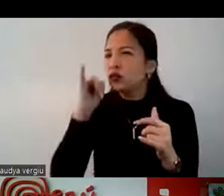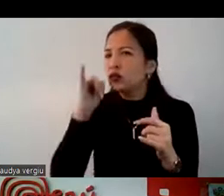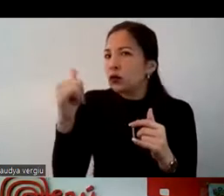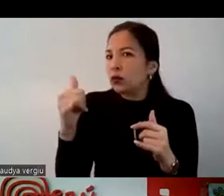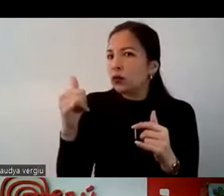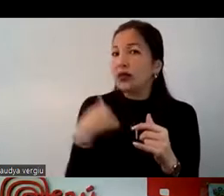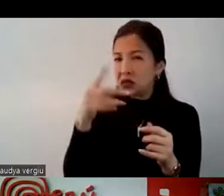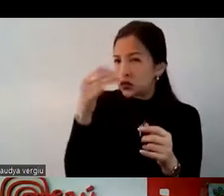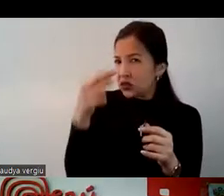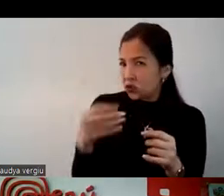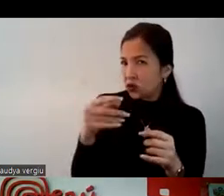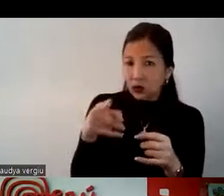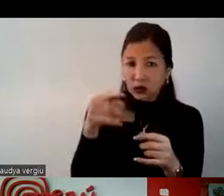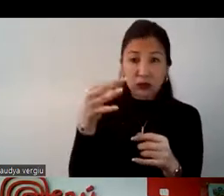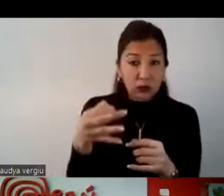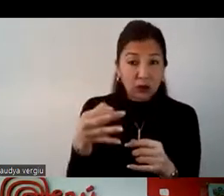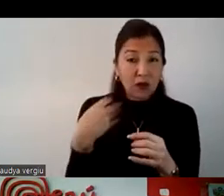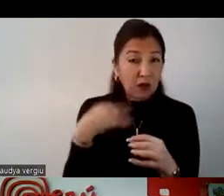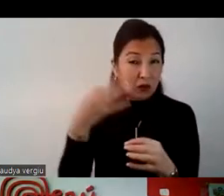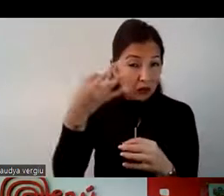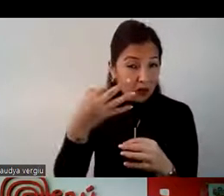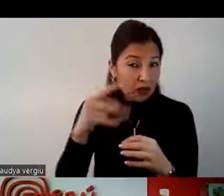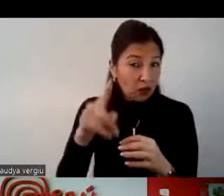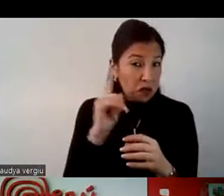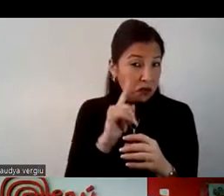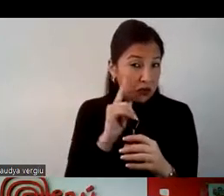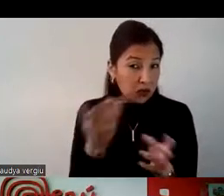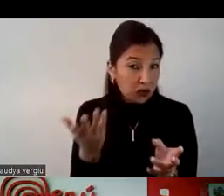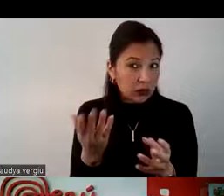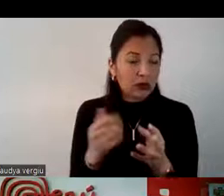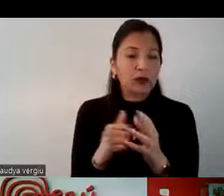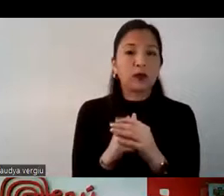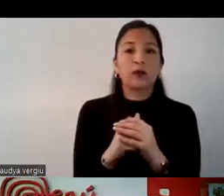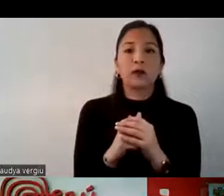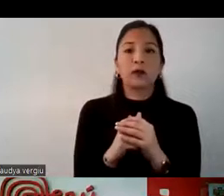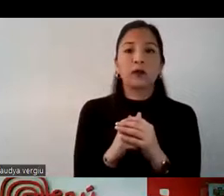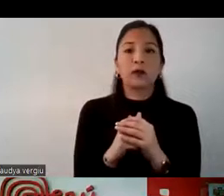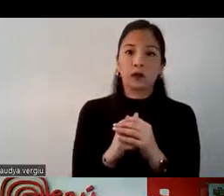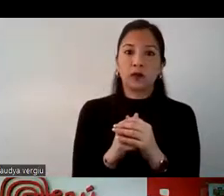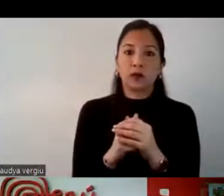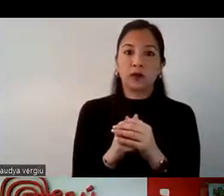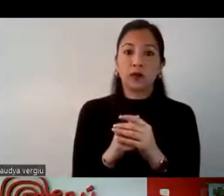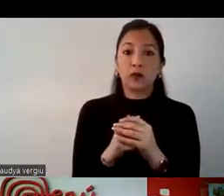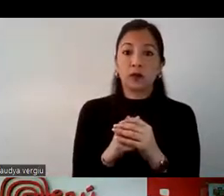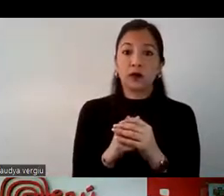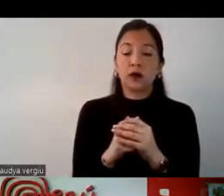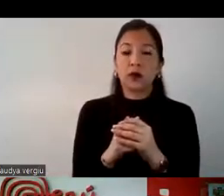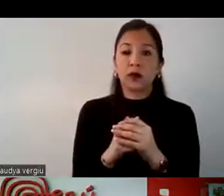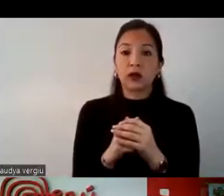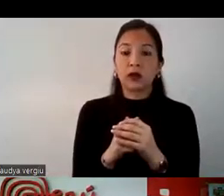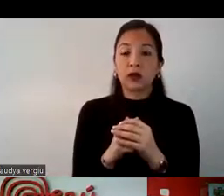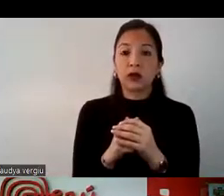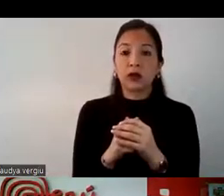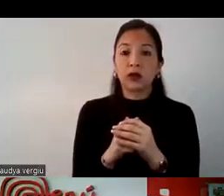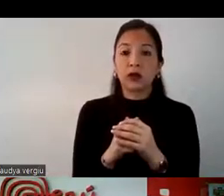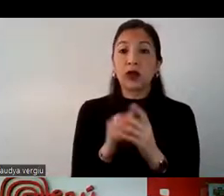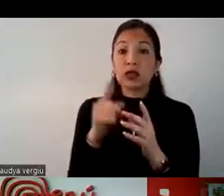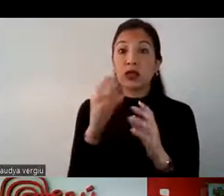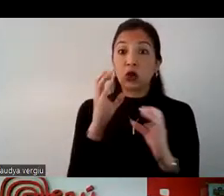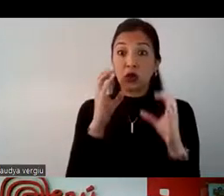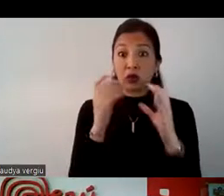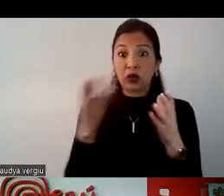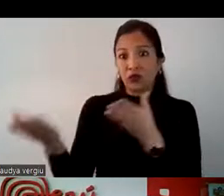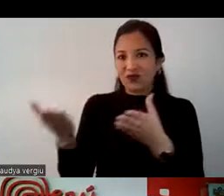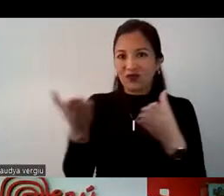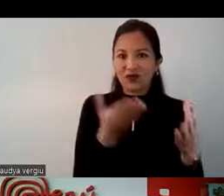preguntar, mira, me llegó este paquete, tú conoces esa empresa, sabes quiénes son, y si nosotros tenemos esa, esa información, pues, se la